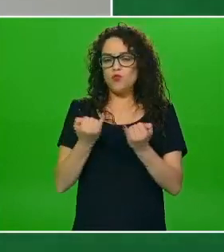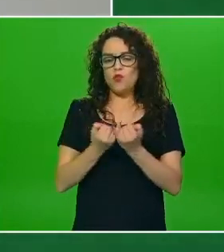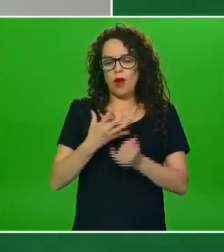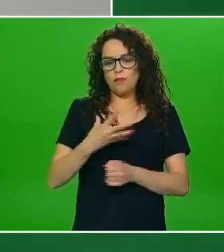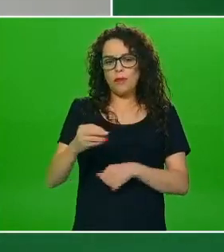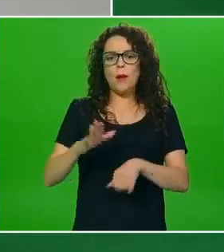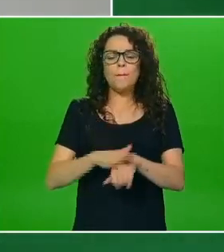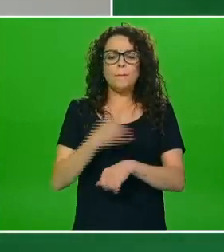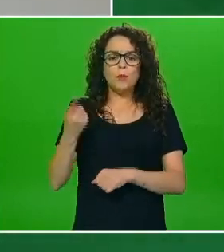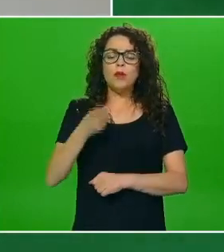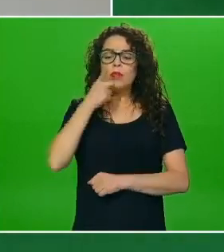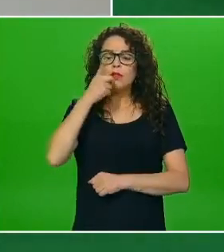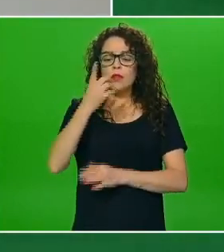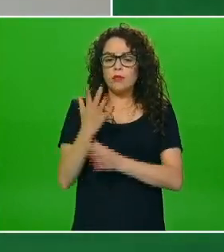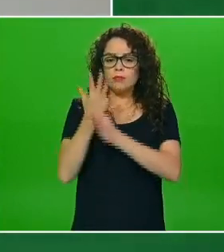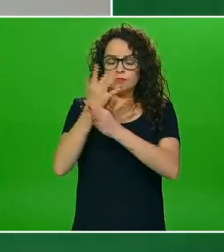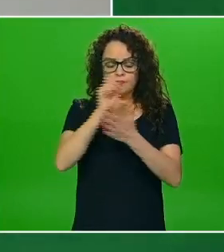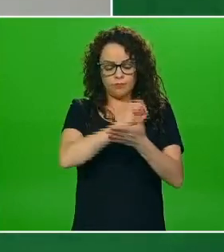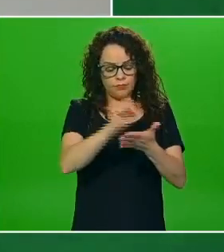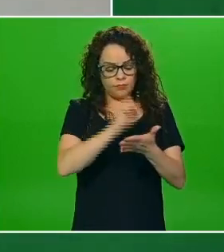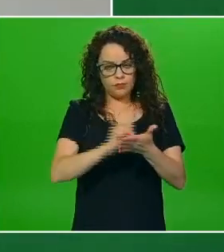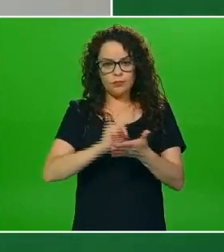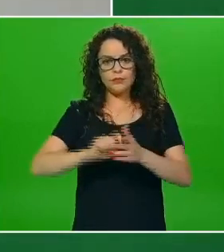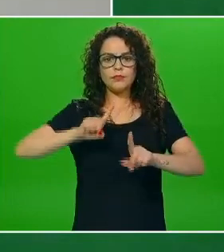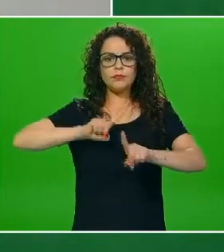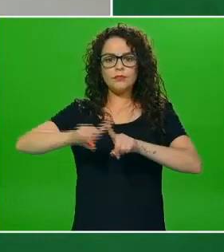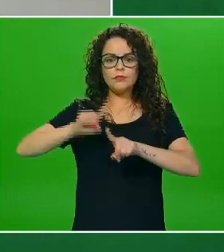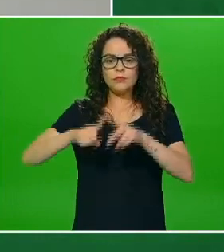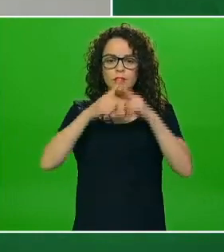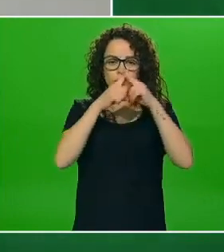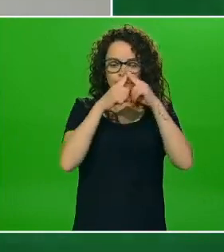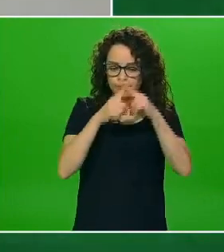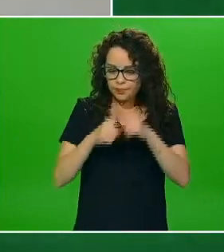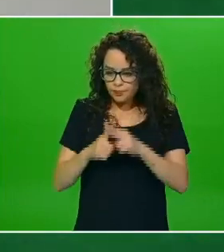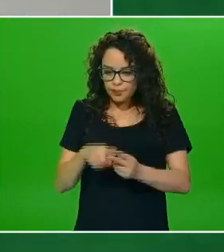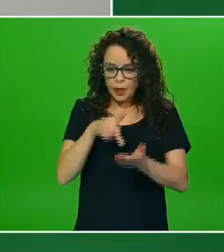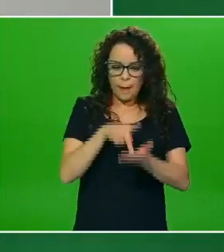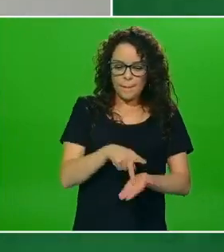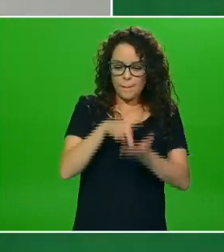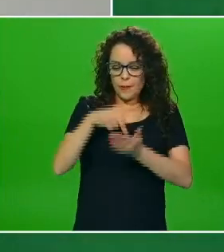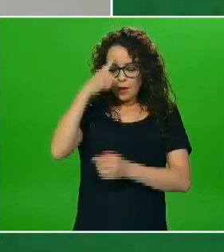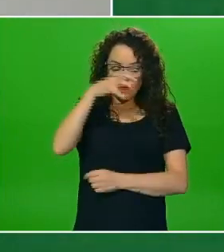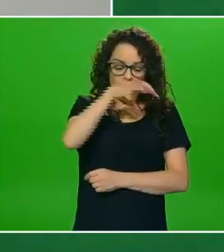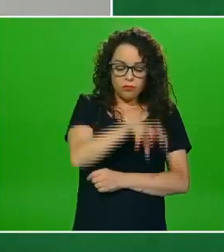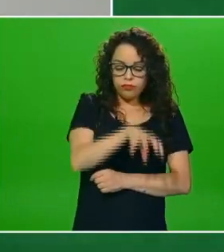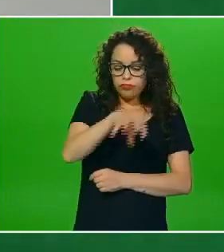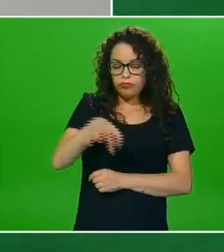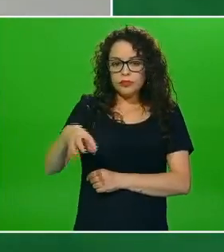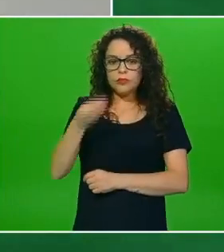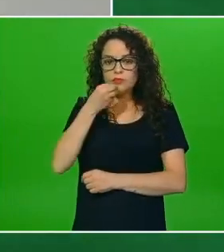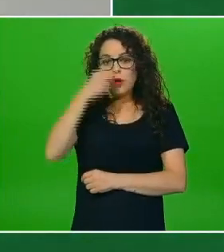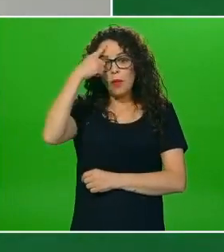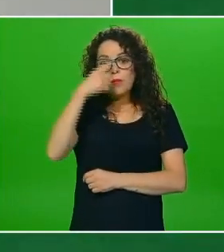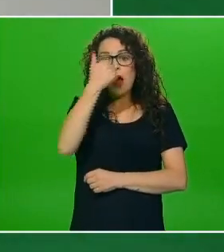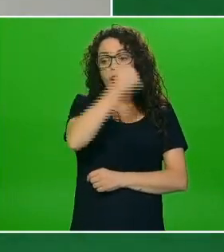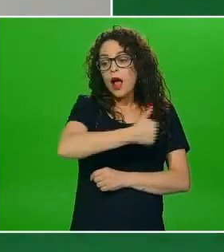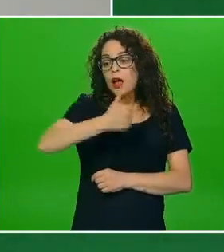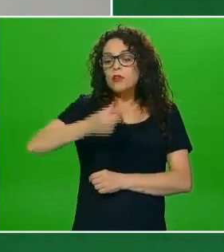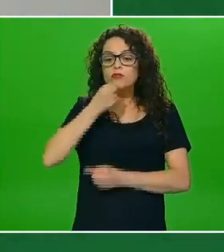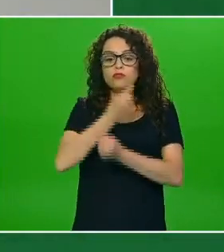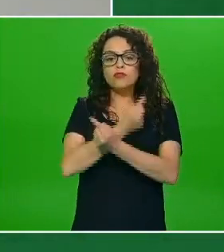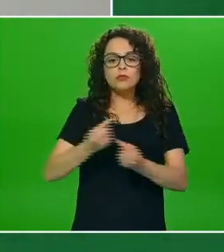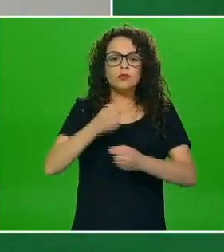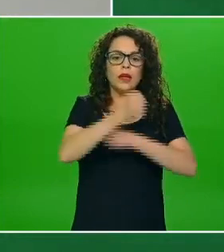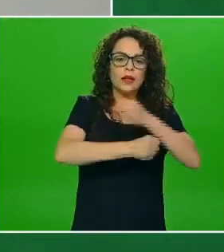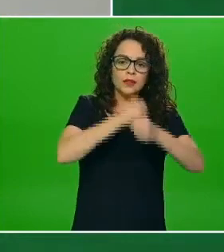identificamos o están escritas las referencias y las equivalencias de las porciones para rangos de edad ¿no? entonces por ejemplo lo que